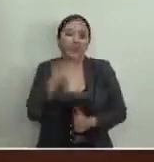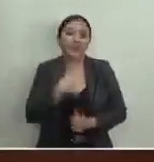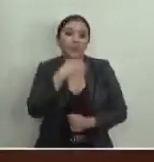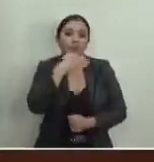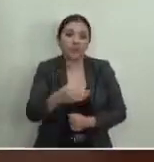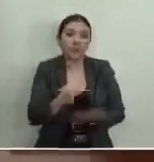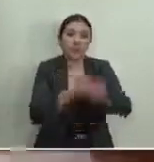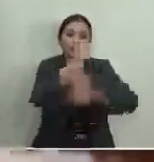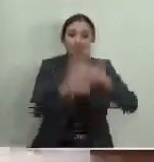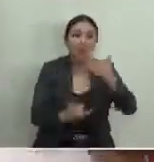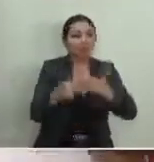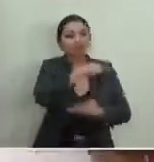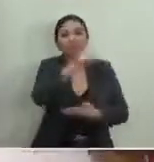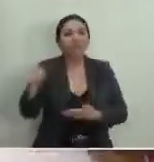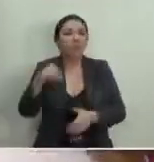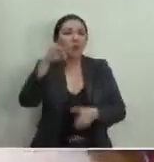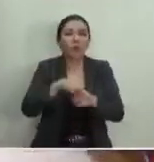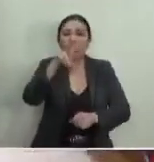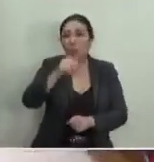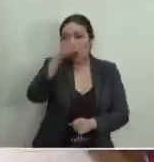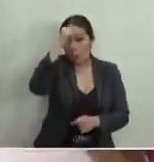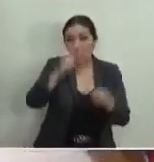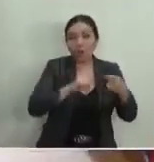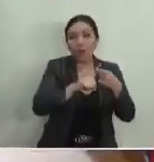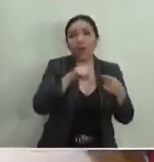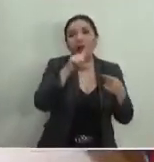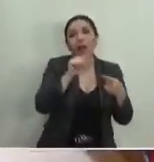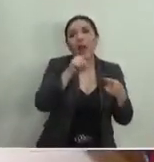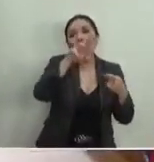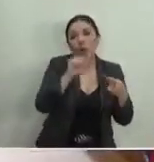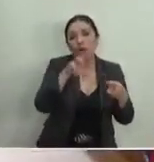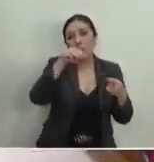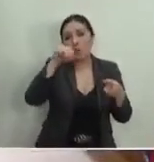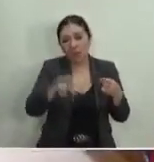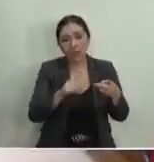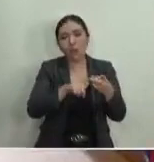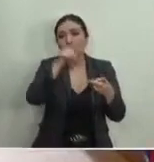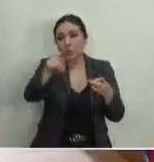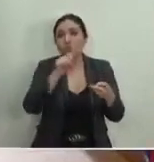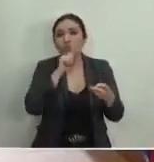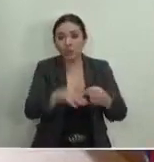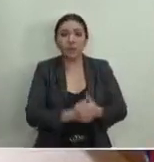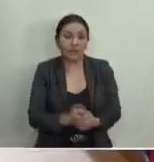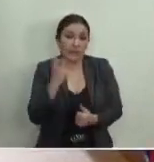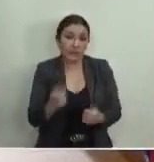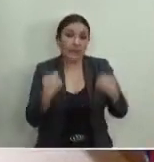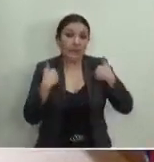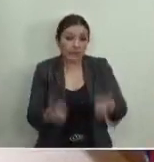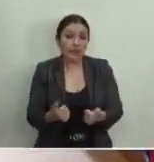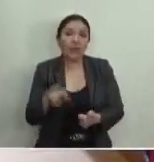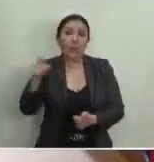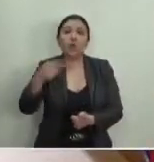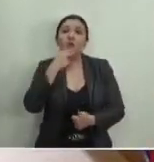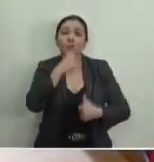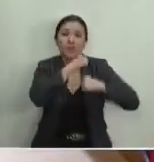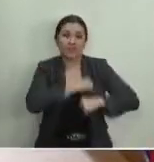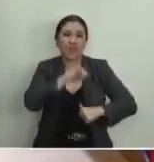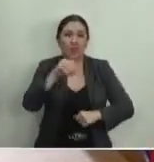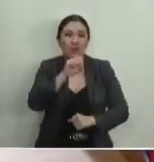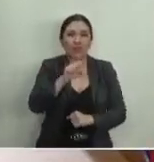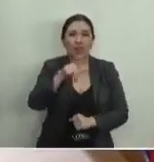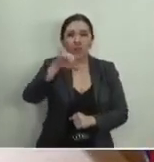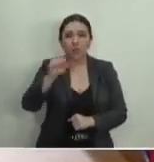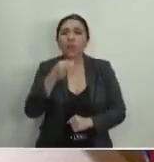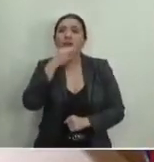proyecto se rechazó por mayoría con los votos en contra de la magistrada Laura de Tetla Román y de usted. Y ante ese resultado, el magistrado José Luis Abayos Daza